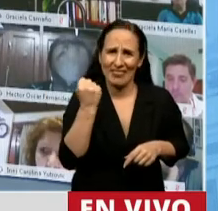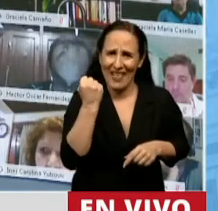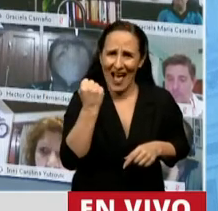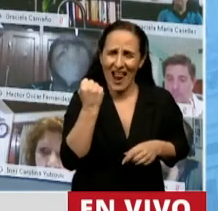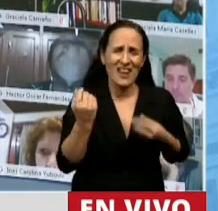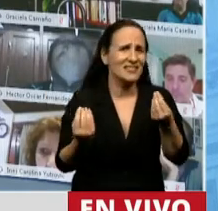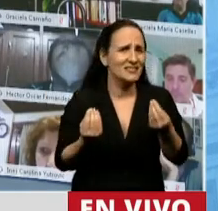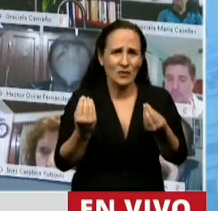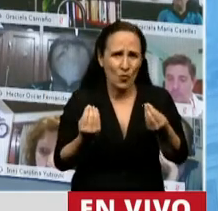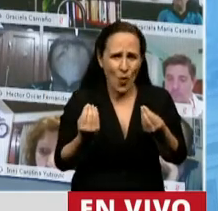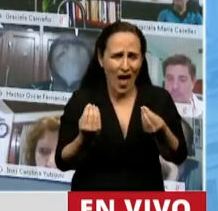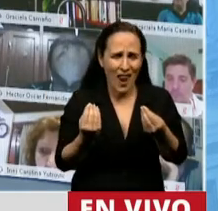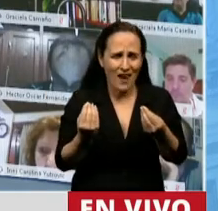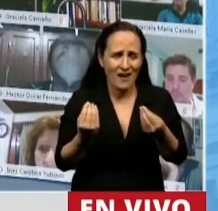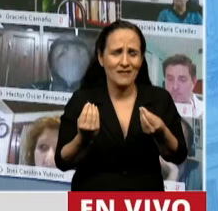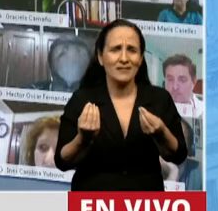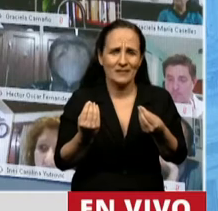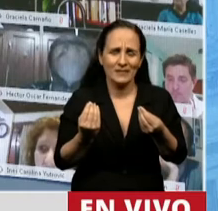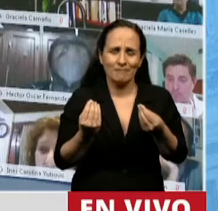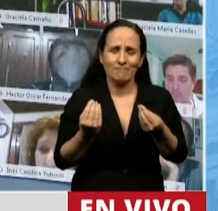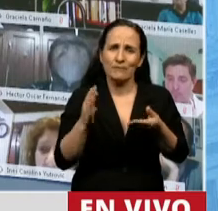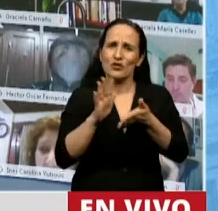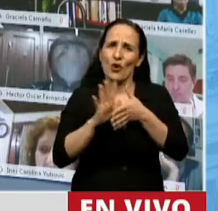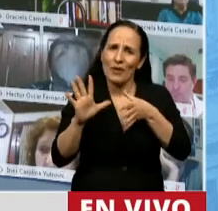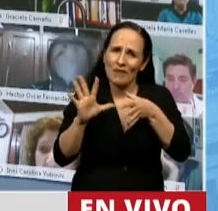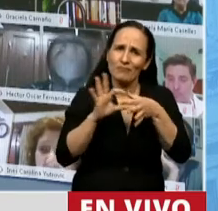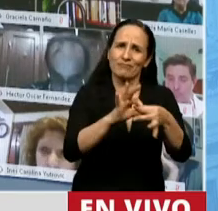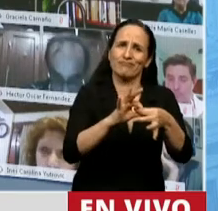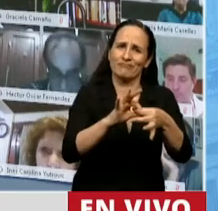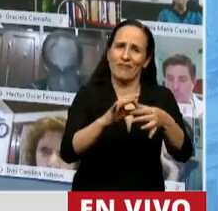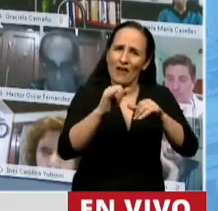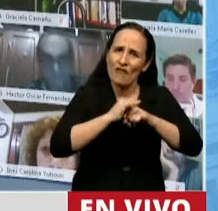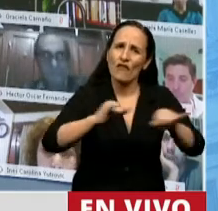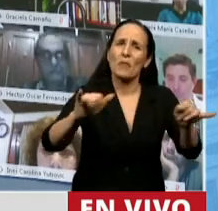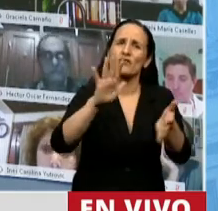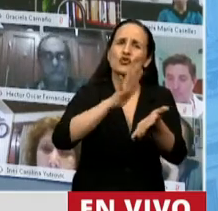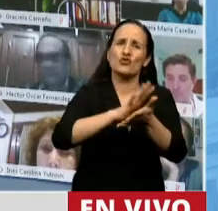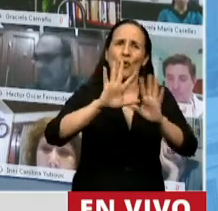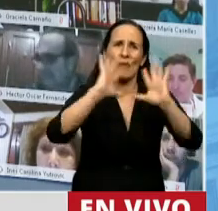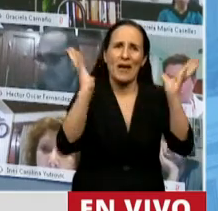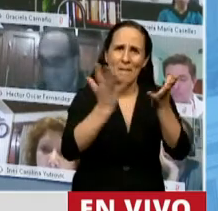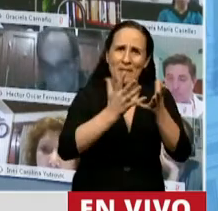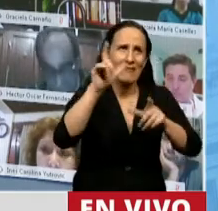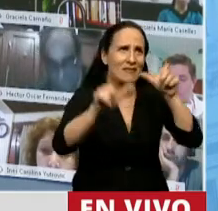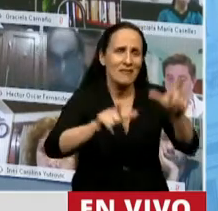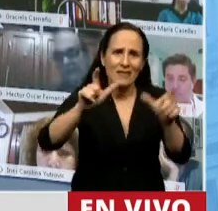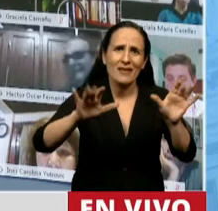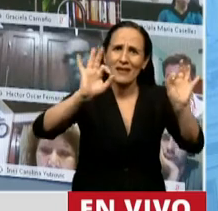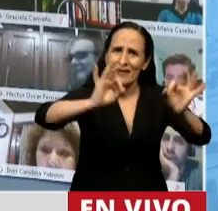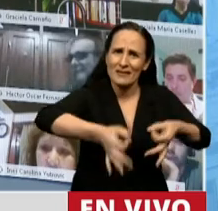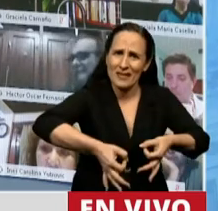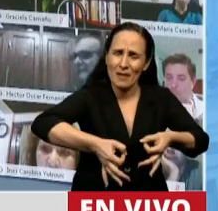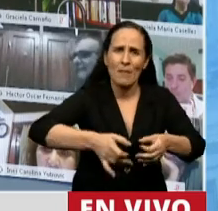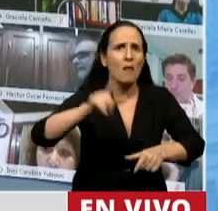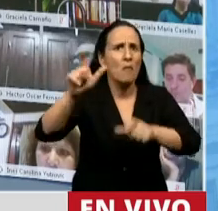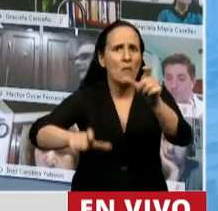tienen que ver con el acceso a la información ambiental, la participación pública y el